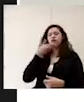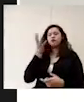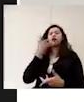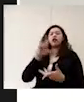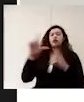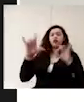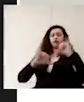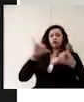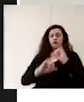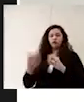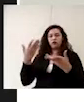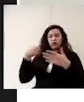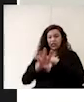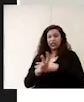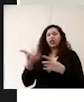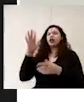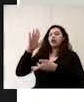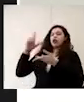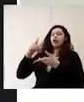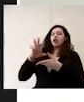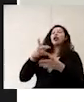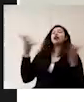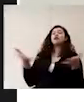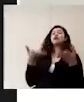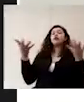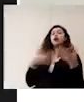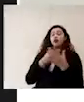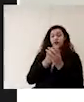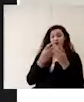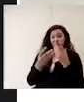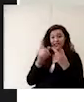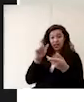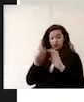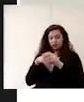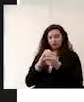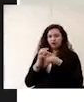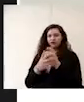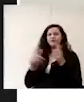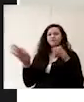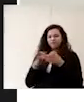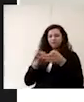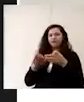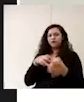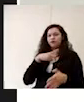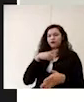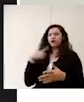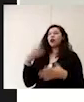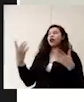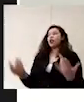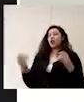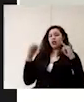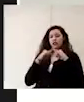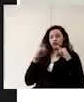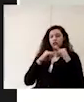y se debe fomentar el lavado de manos de manera constante cada institución debe